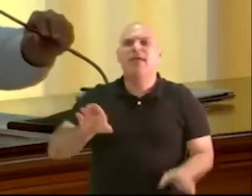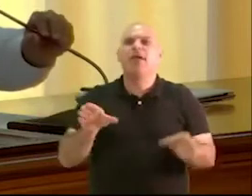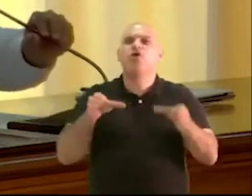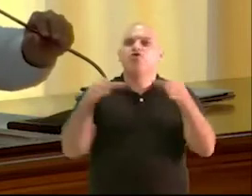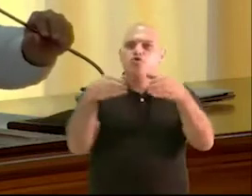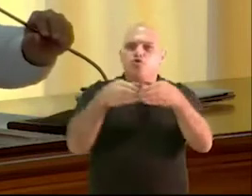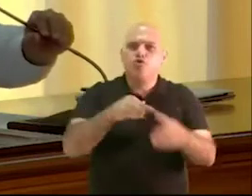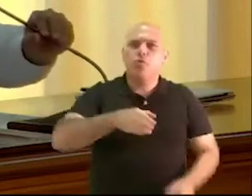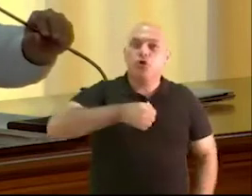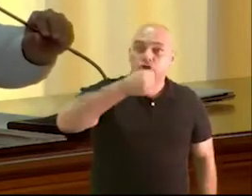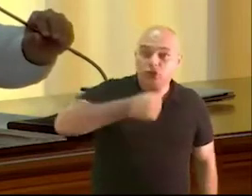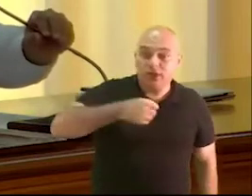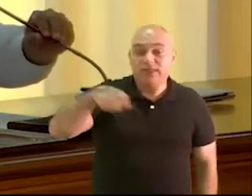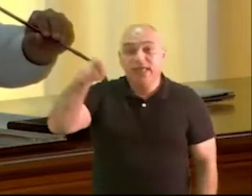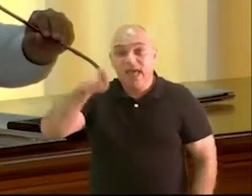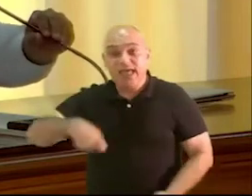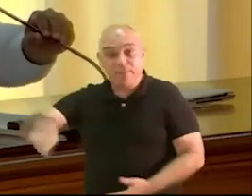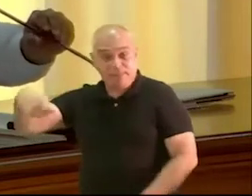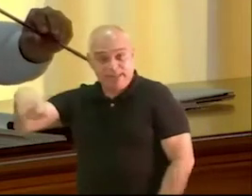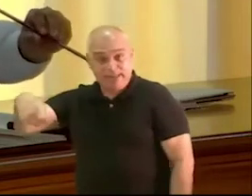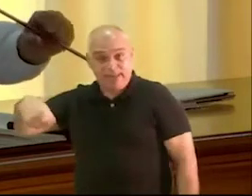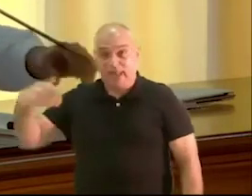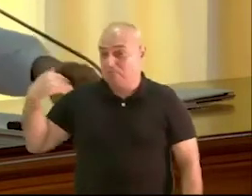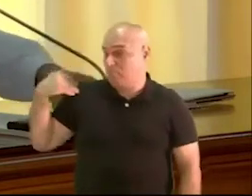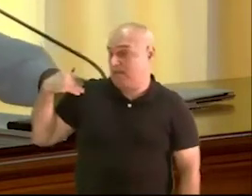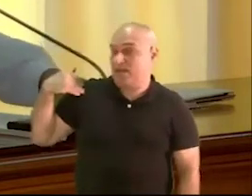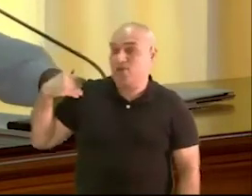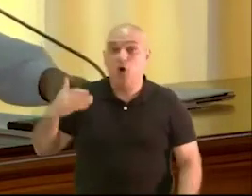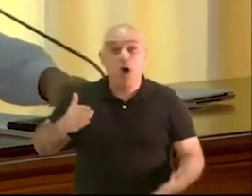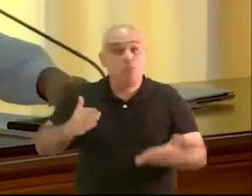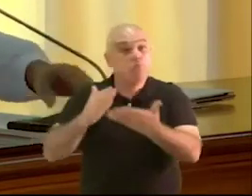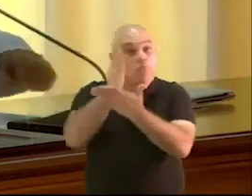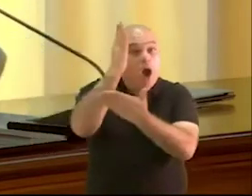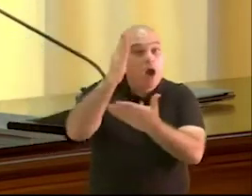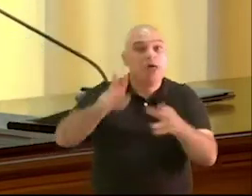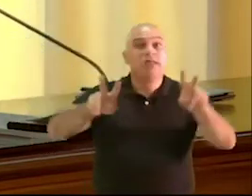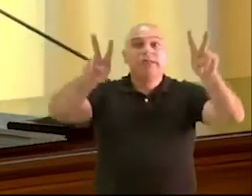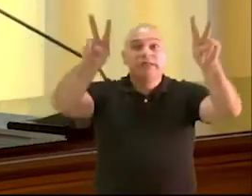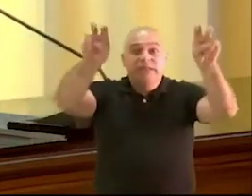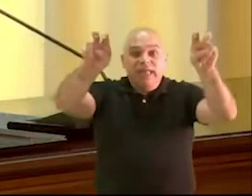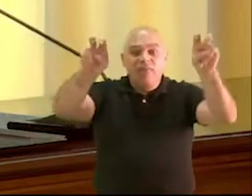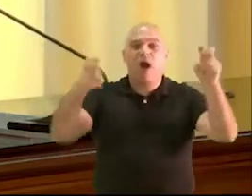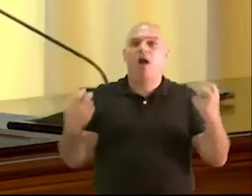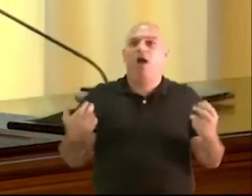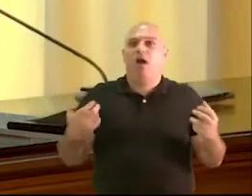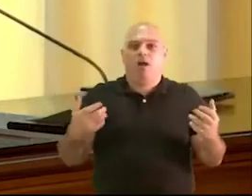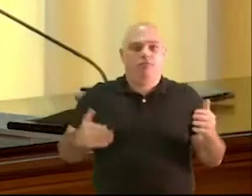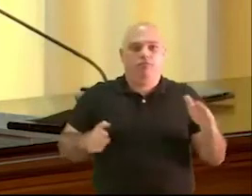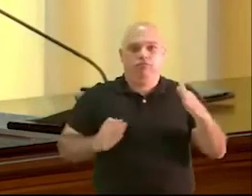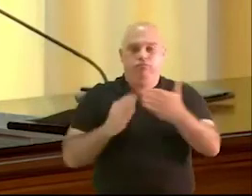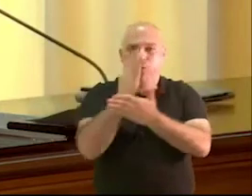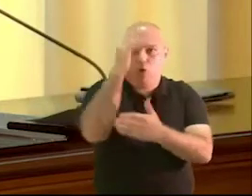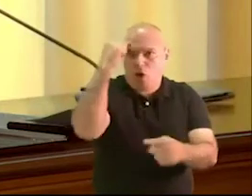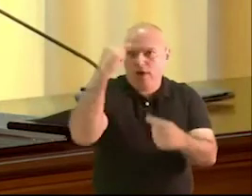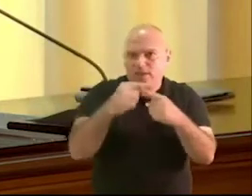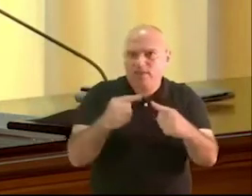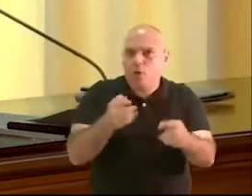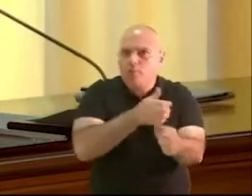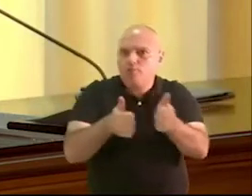comprometió en aquel pleno donde interrumpió una sesión plenaria para hablar de una expulsión de un compañero o de una persona del grupo de Coalición Canaria